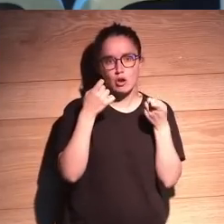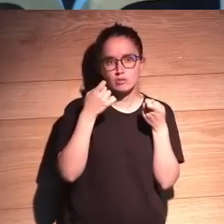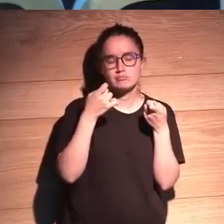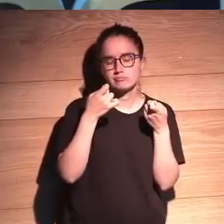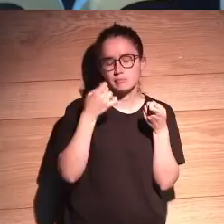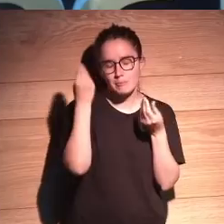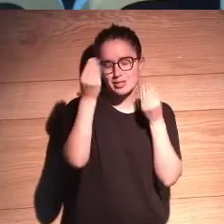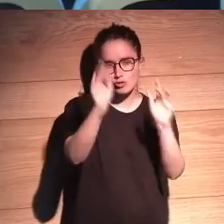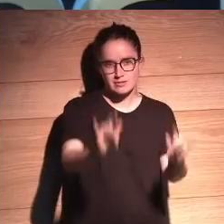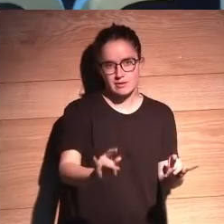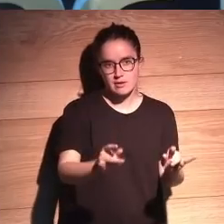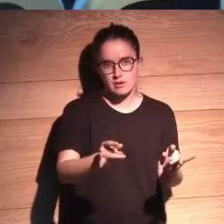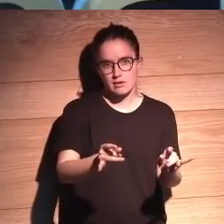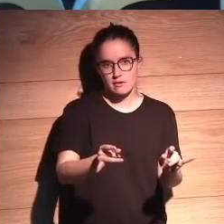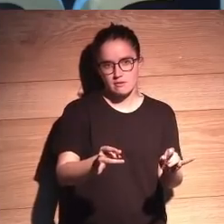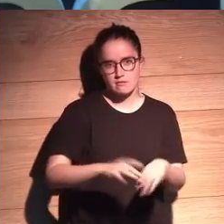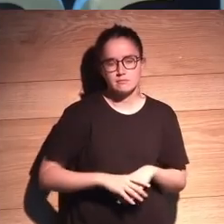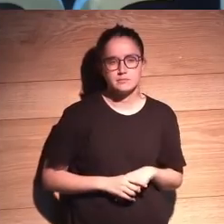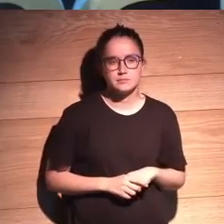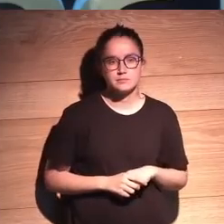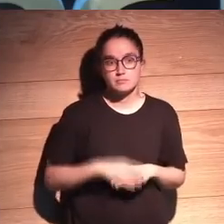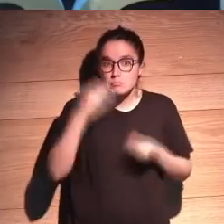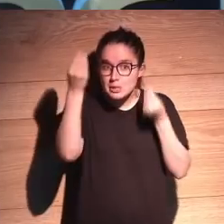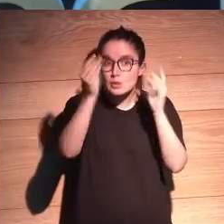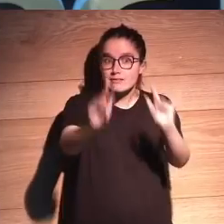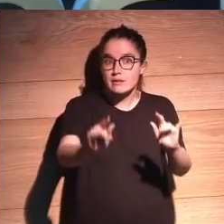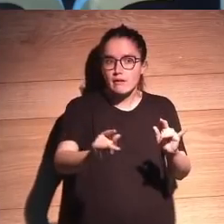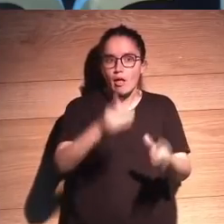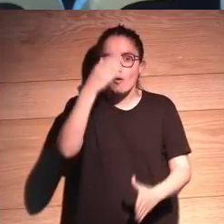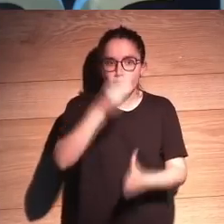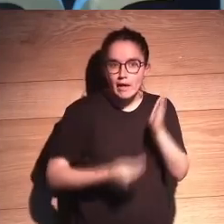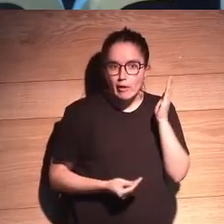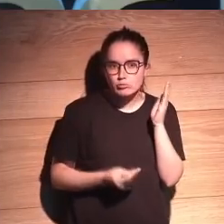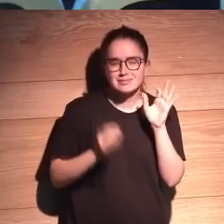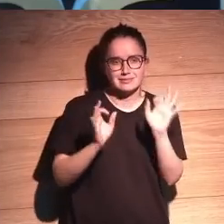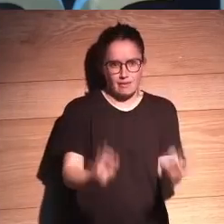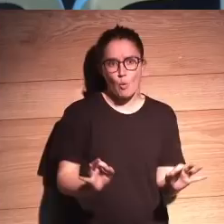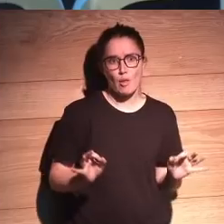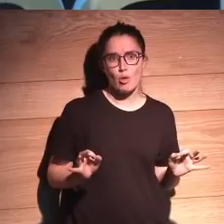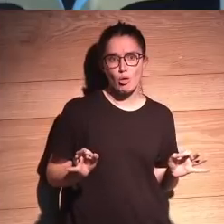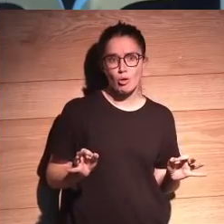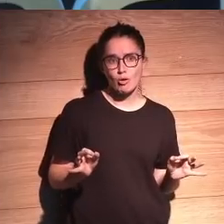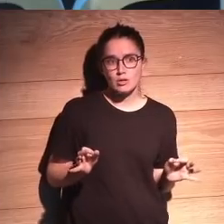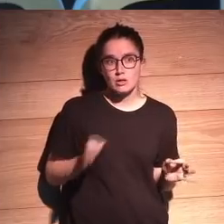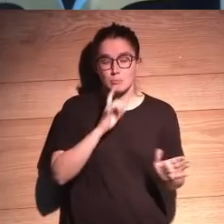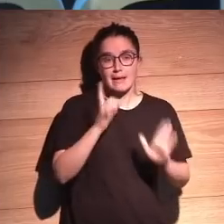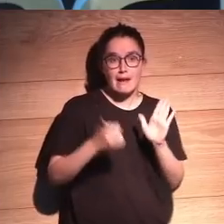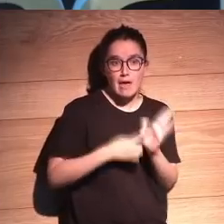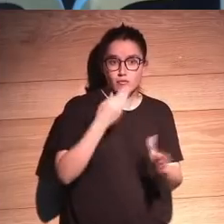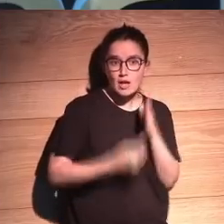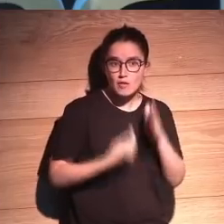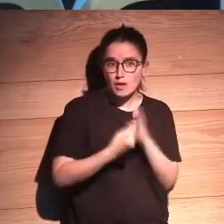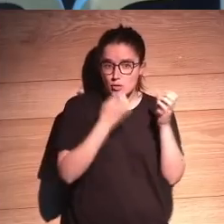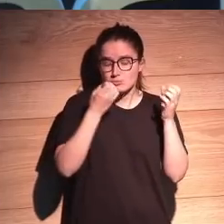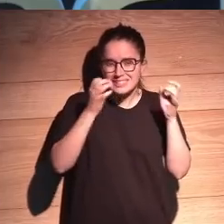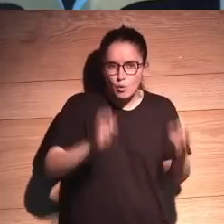en nuestro favor? Yo creo que sí. Yo creo que sí. ¿Que van a haber errores en el camino? Sí. ¿Que no vamos a legislar bien? Sin duda.